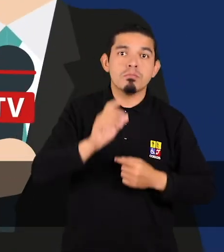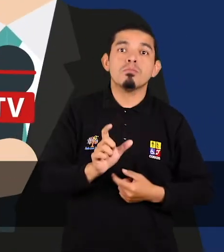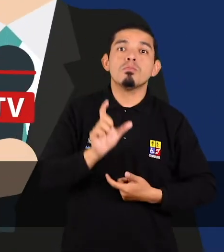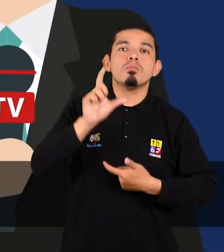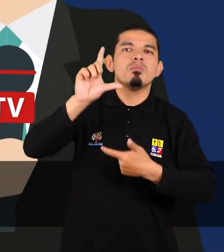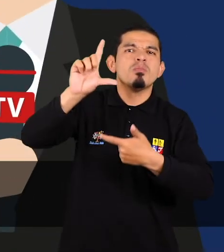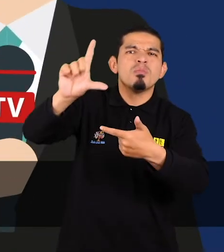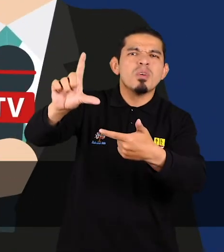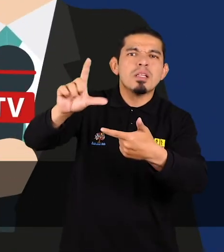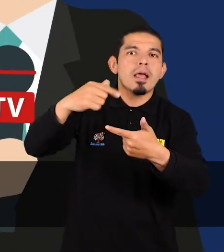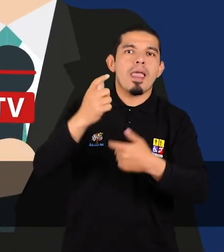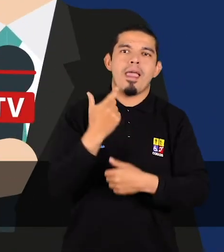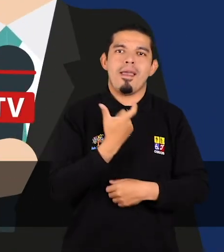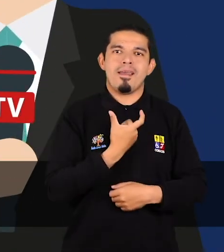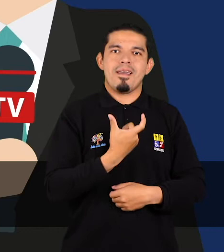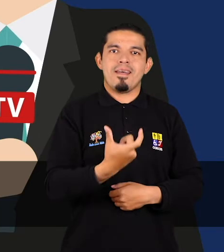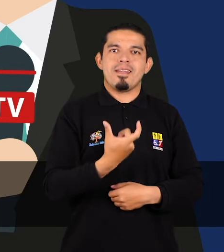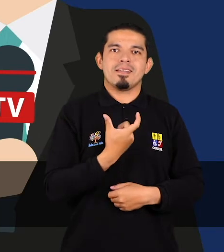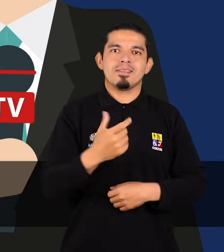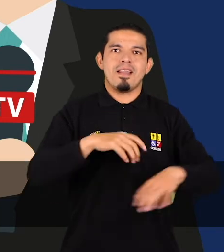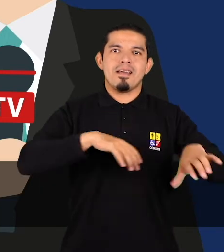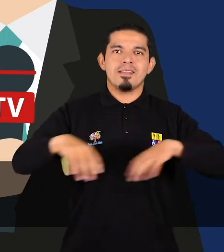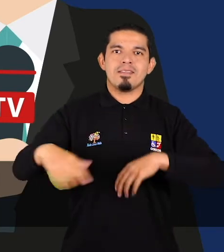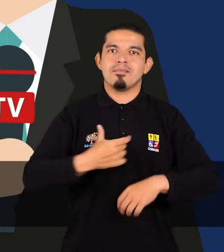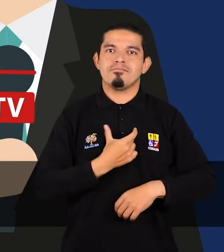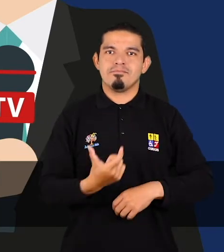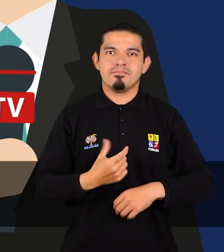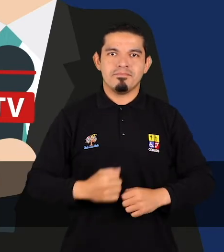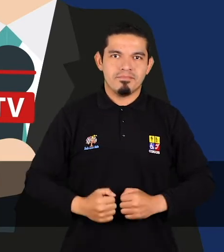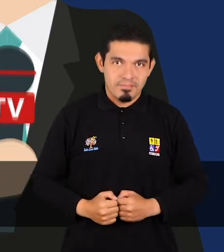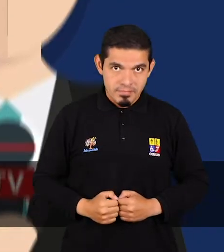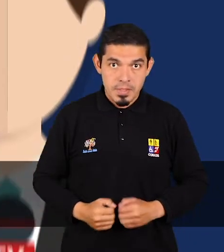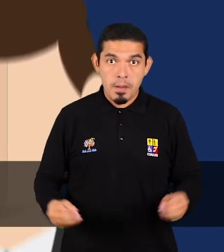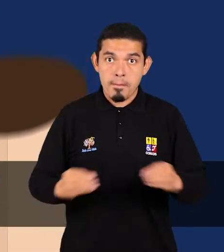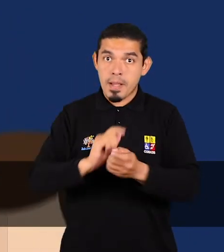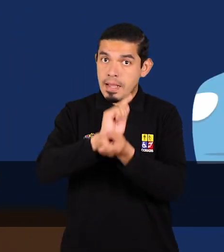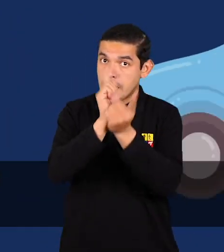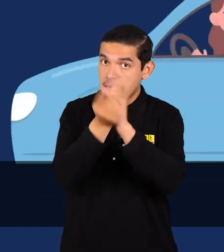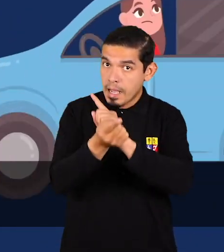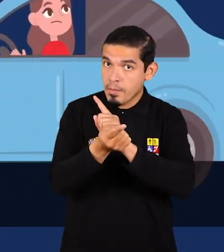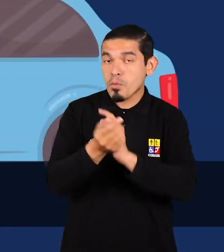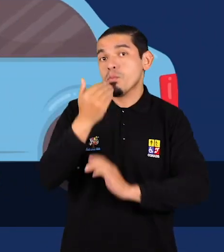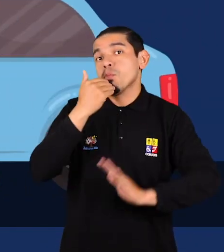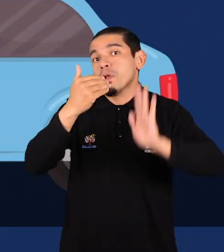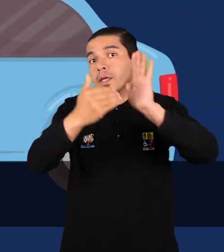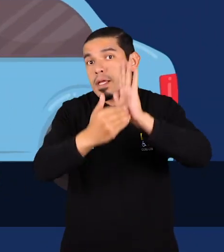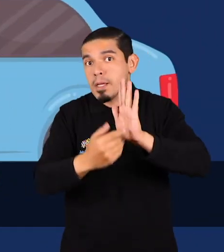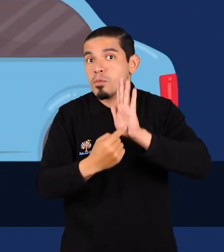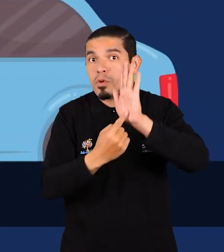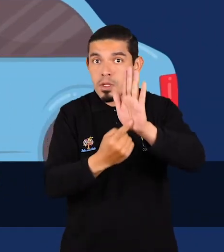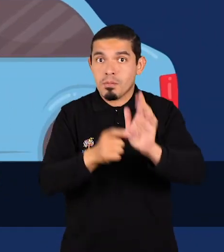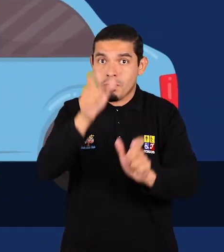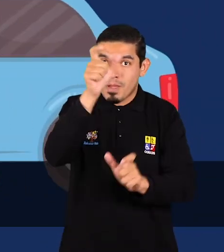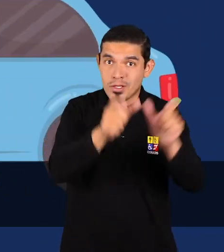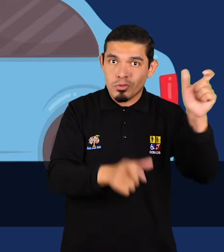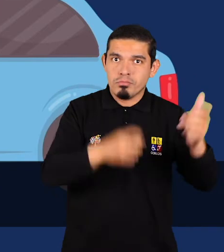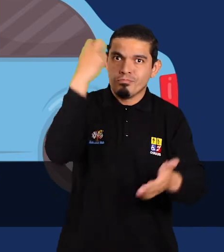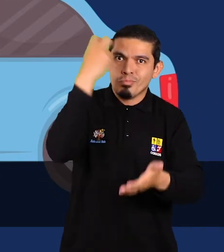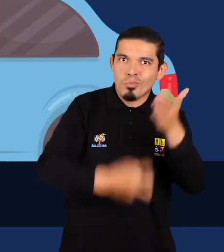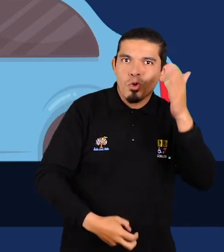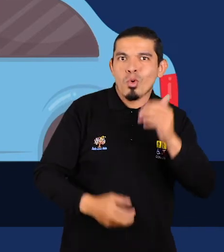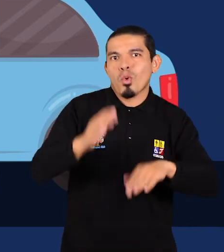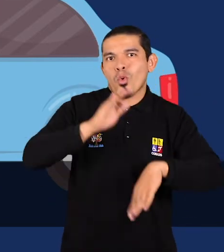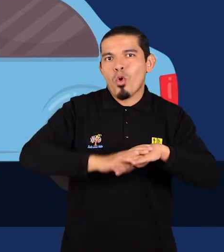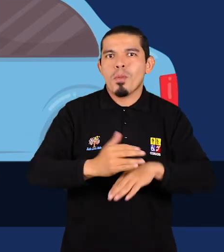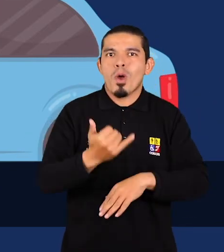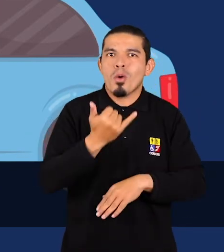credencial para el desempeño de sus actividades. Y un cambio fundamental es que los ciudadanos que han sido sancionados por mal uso